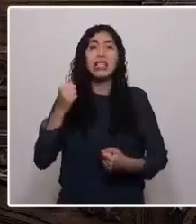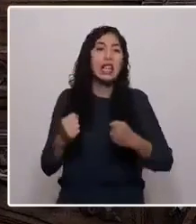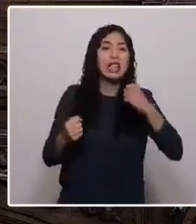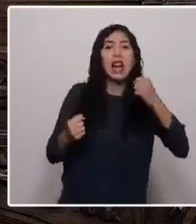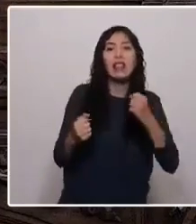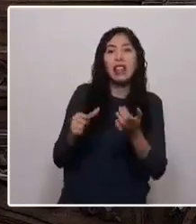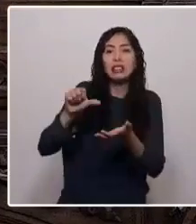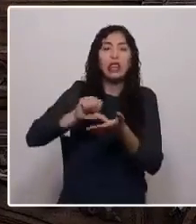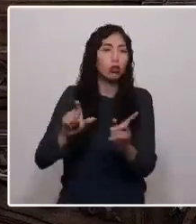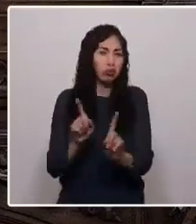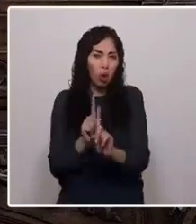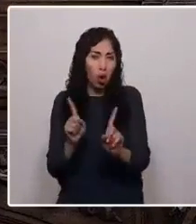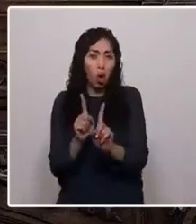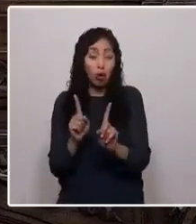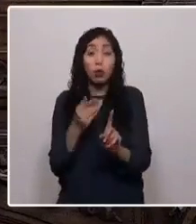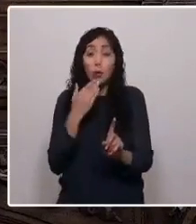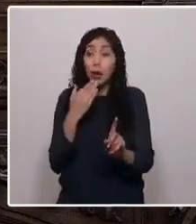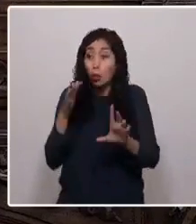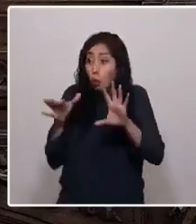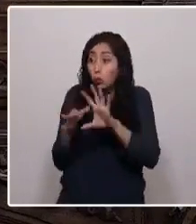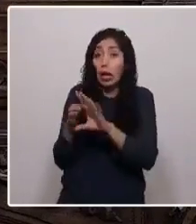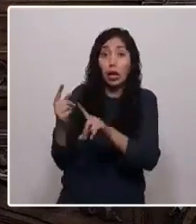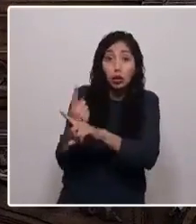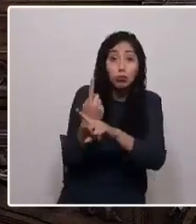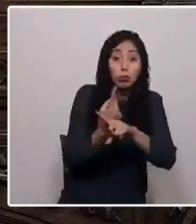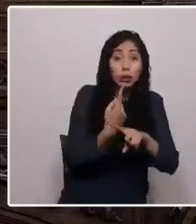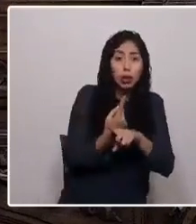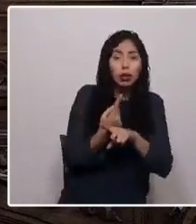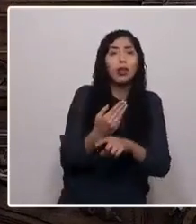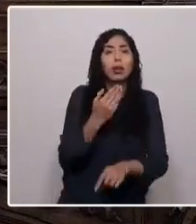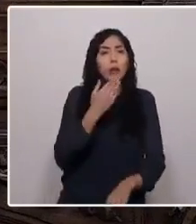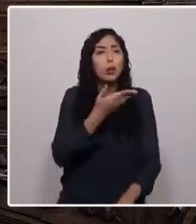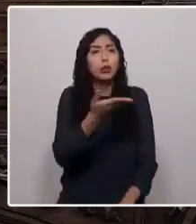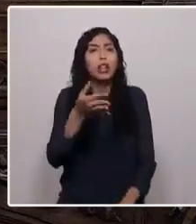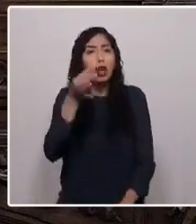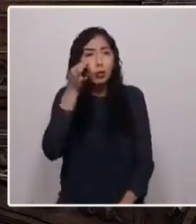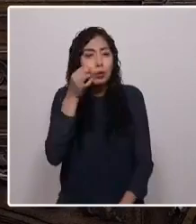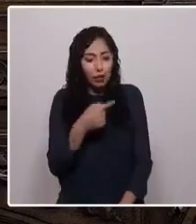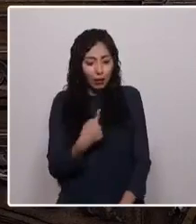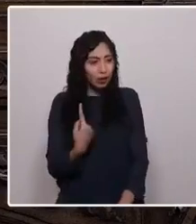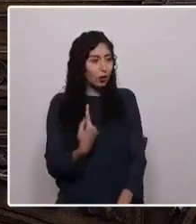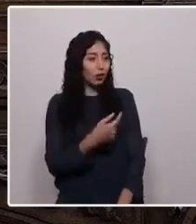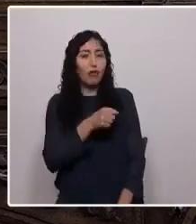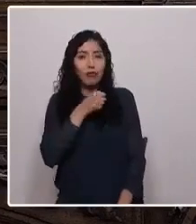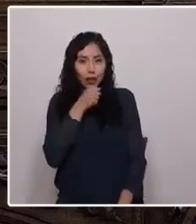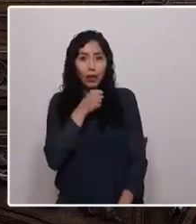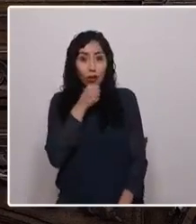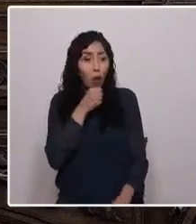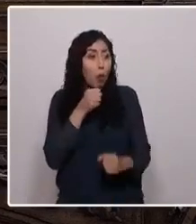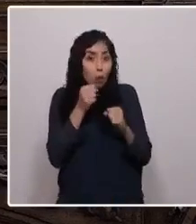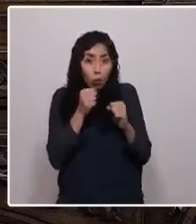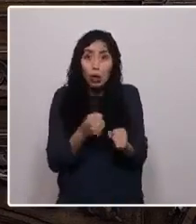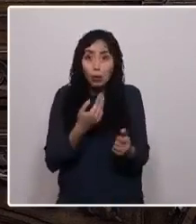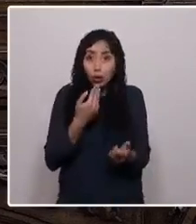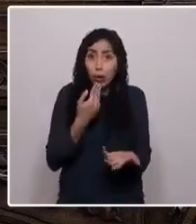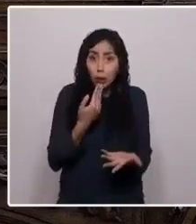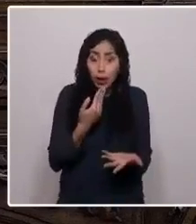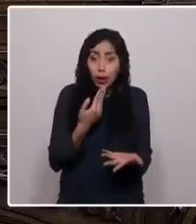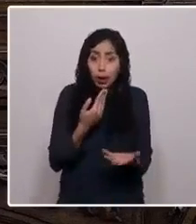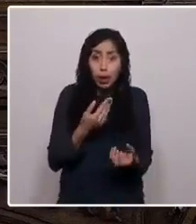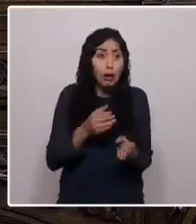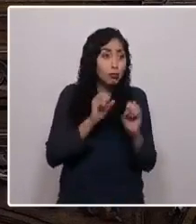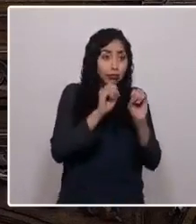juntarnos a conversar. También, fíjense en los pocos viejos que vemos aquí, que no somos tanto, les podemos dar a los demás una mirada